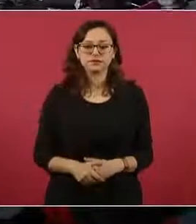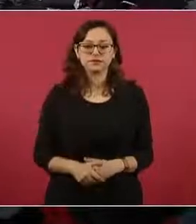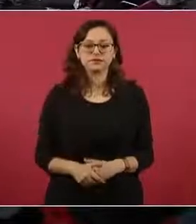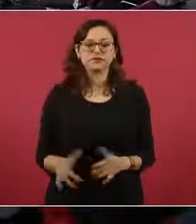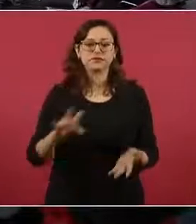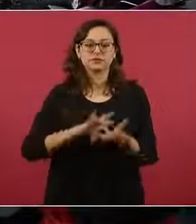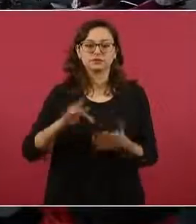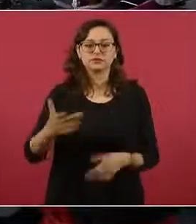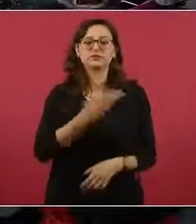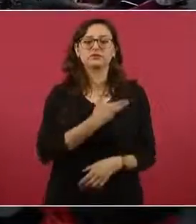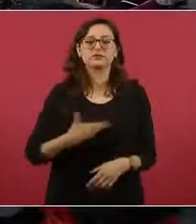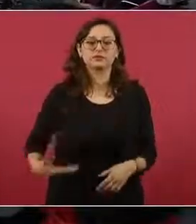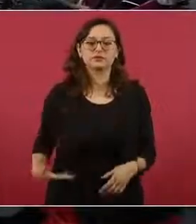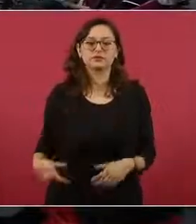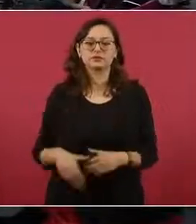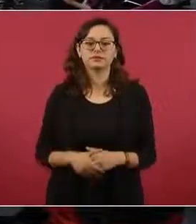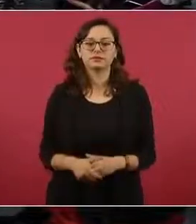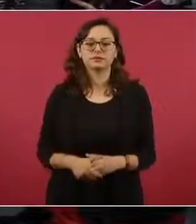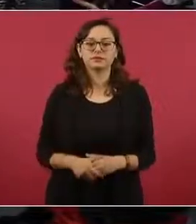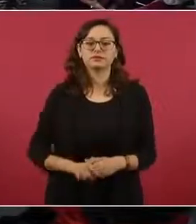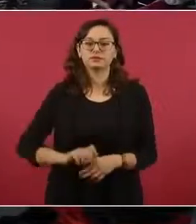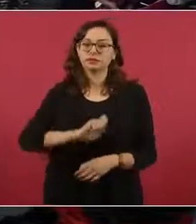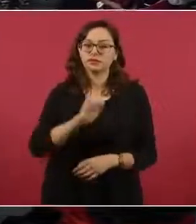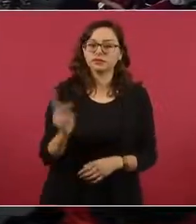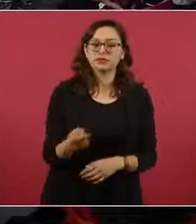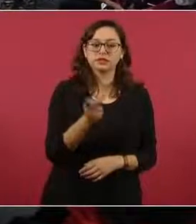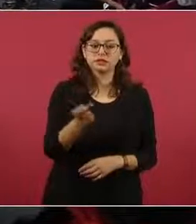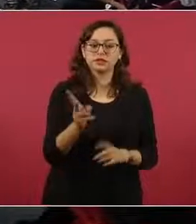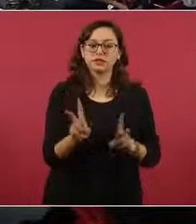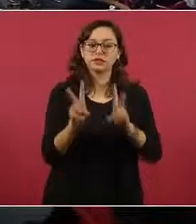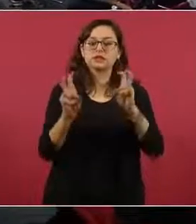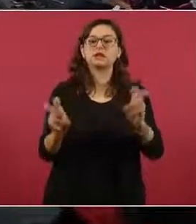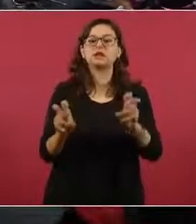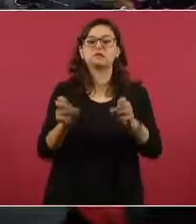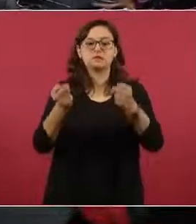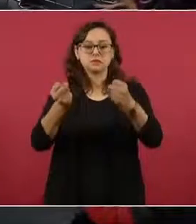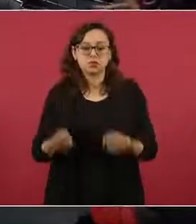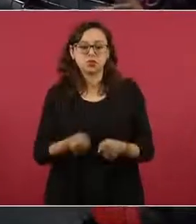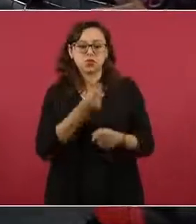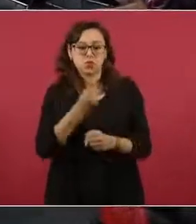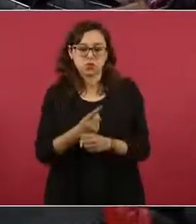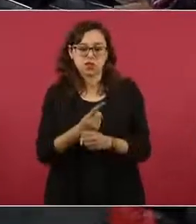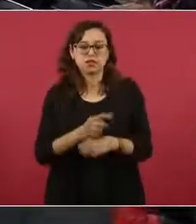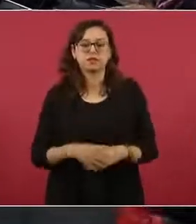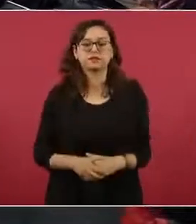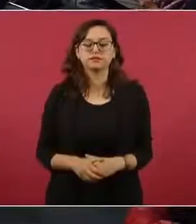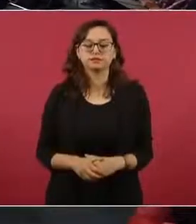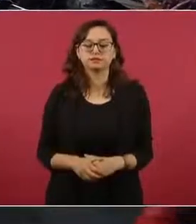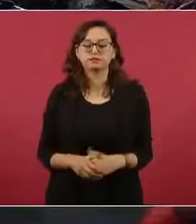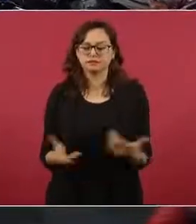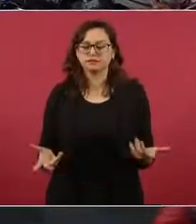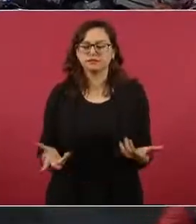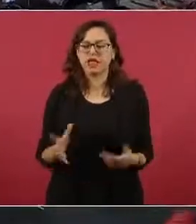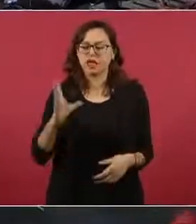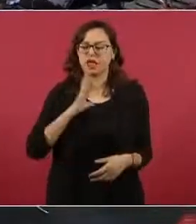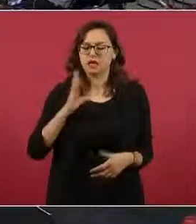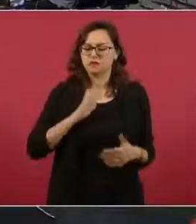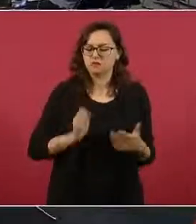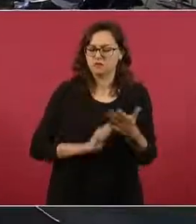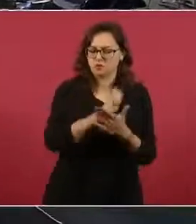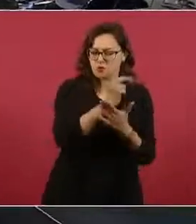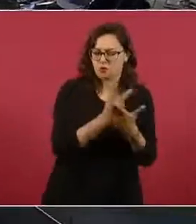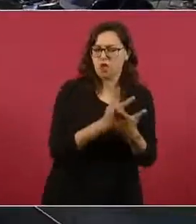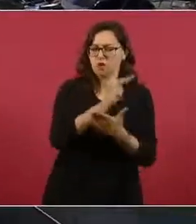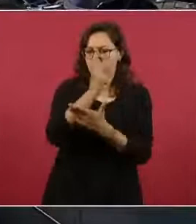Gracias, presidente. Para preguntarle sobre el tema de la seguridad, conocemos que están en marcha los programas de bienestar para